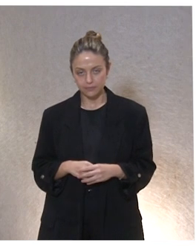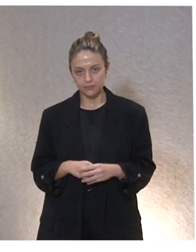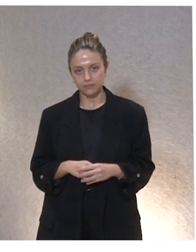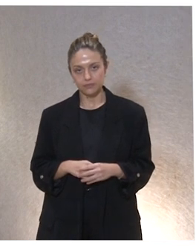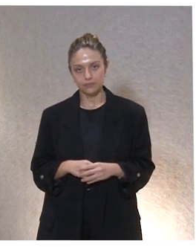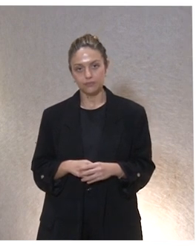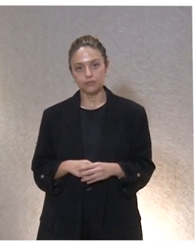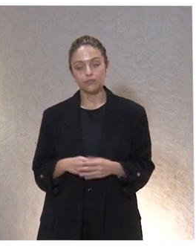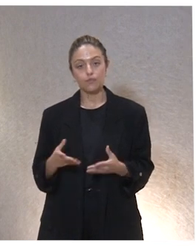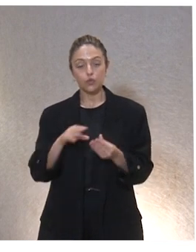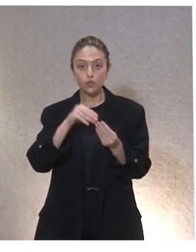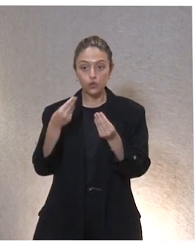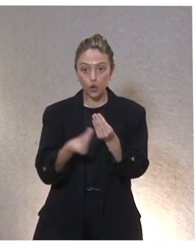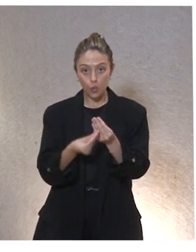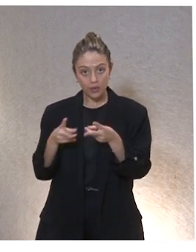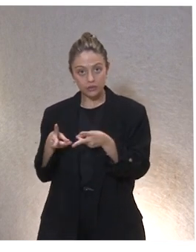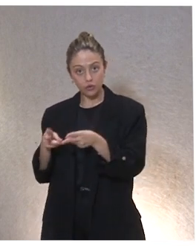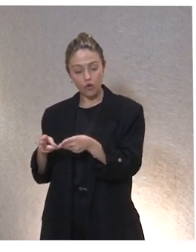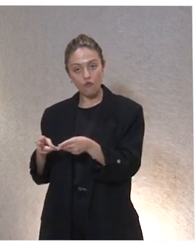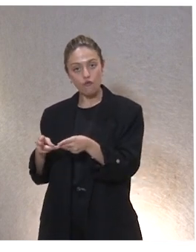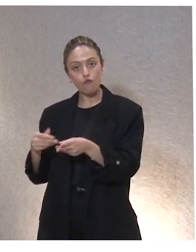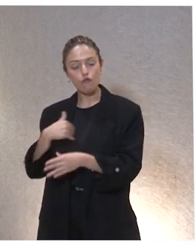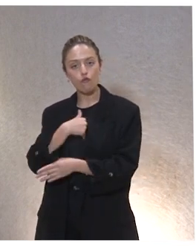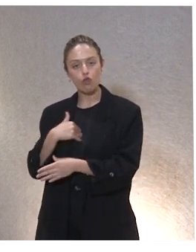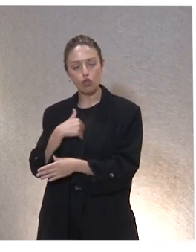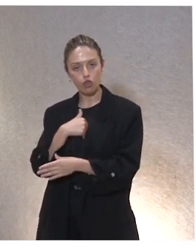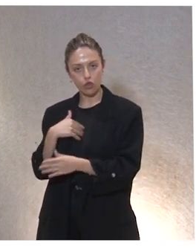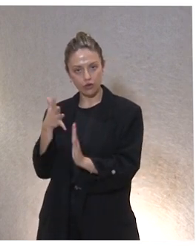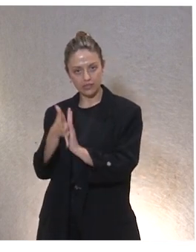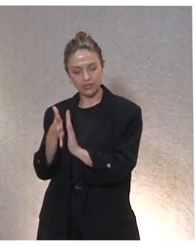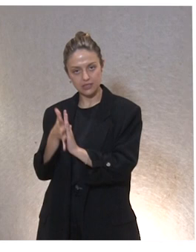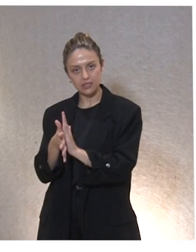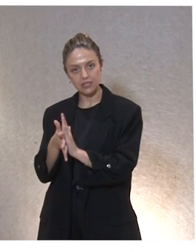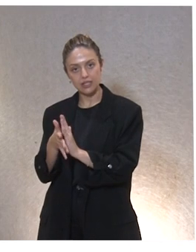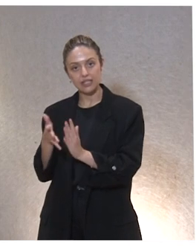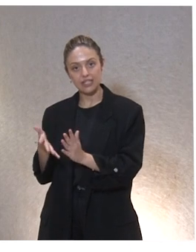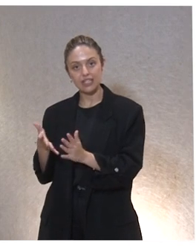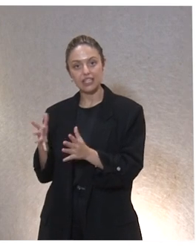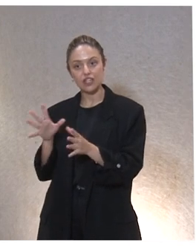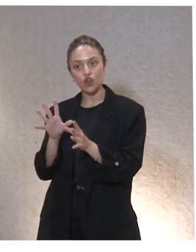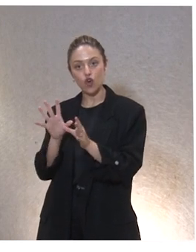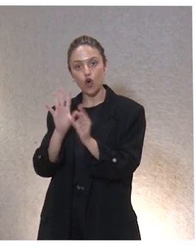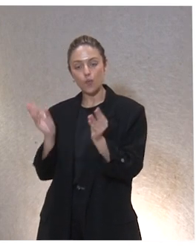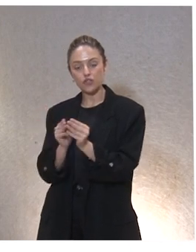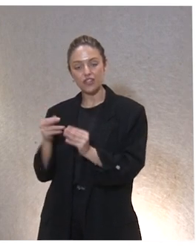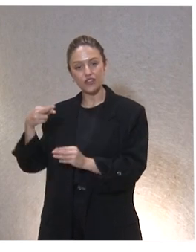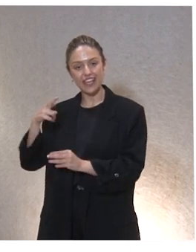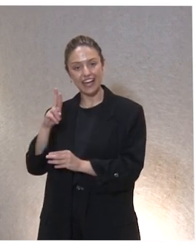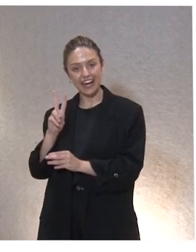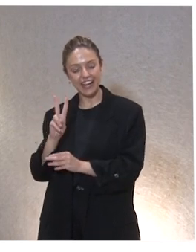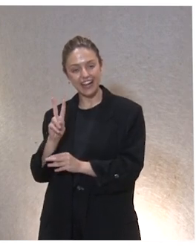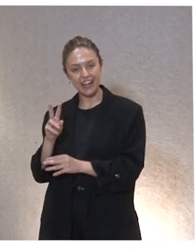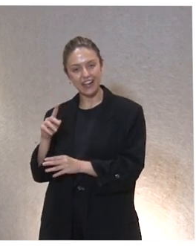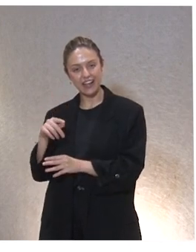En otra parte del documento sugerimos sus funciones y una composición de GREE en dos modalidades diferentes, una